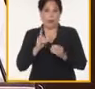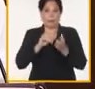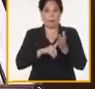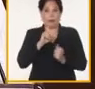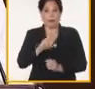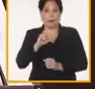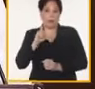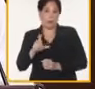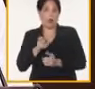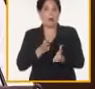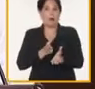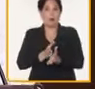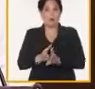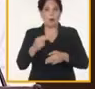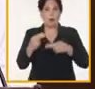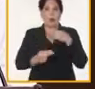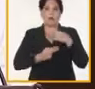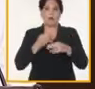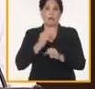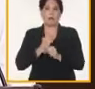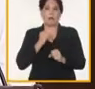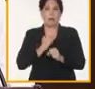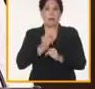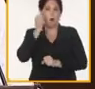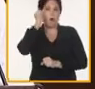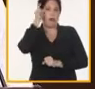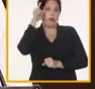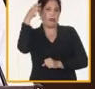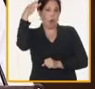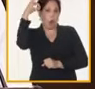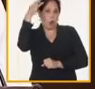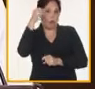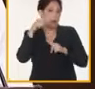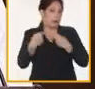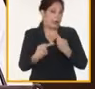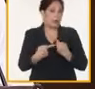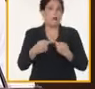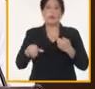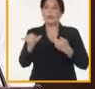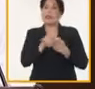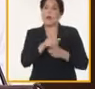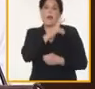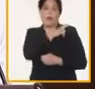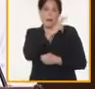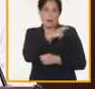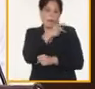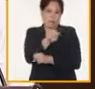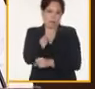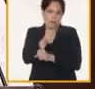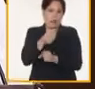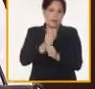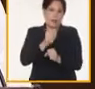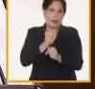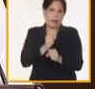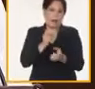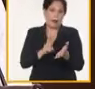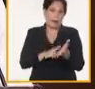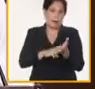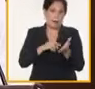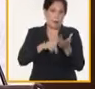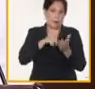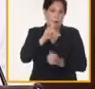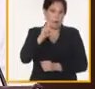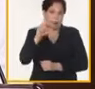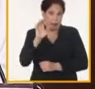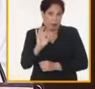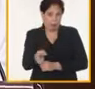continuar desarrollando su labor ideológica encaminada a impregnar en cuadros trabajadores y militantes la